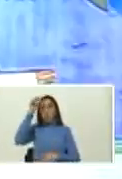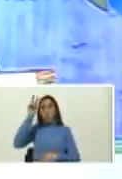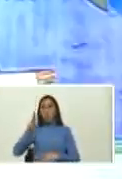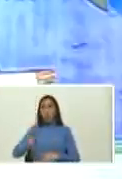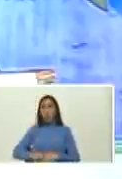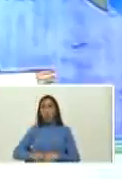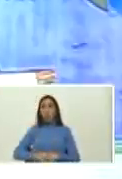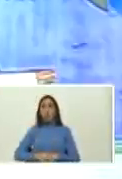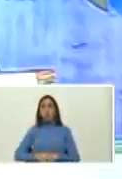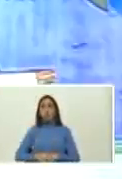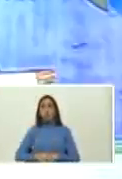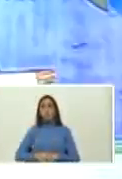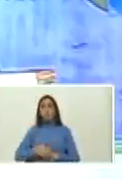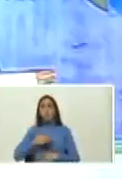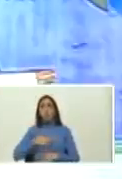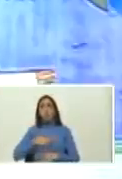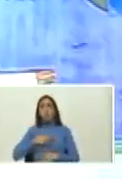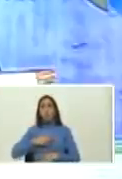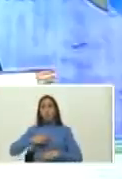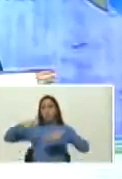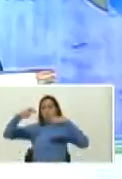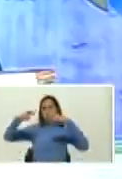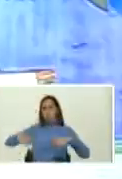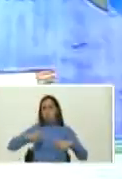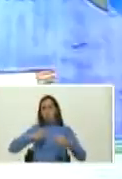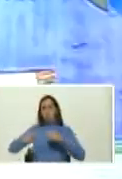aquí con Ernesto Villegas ese nombre no ha pegado